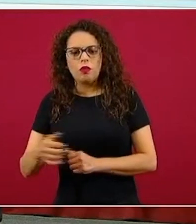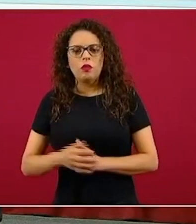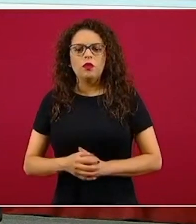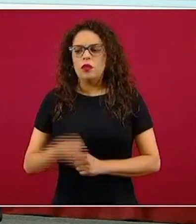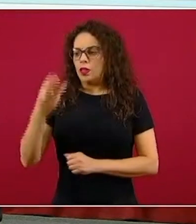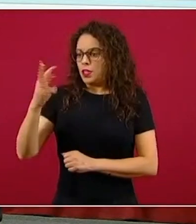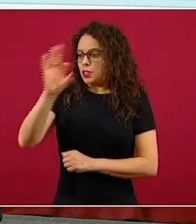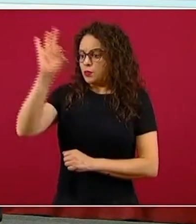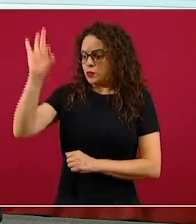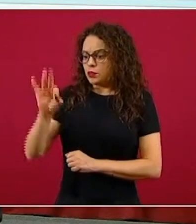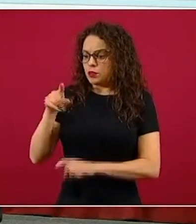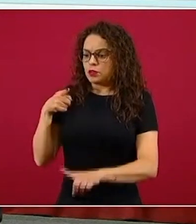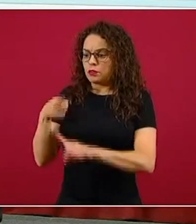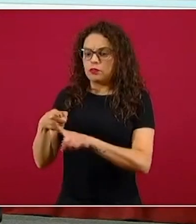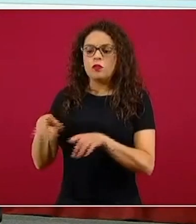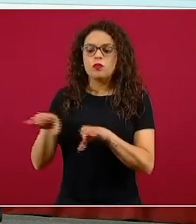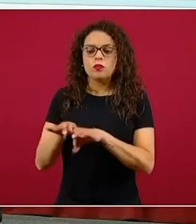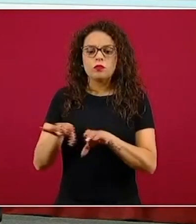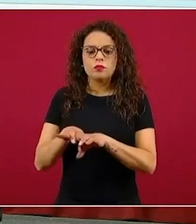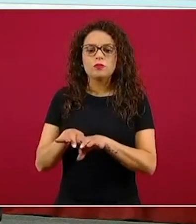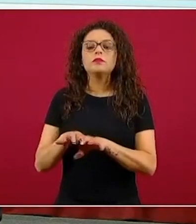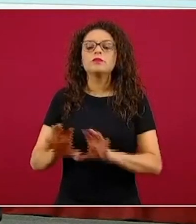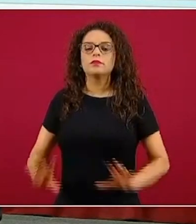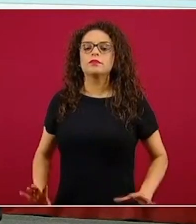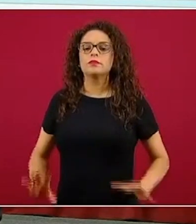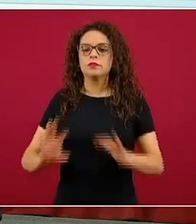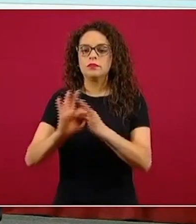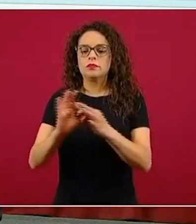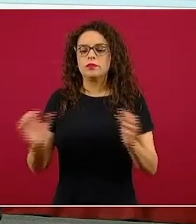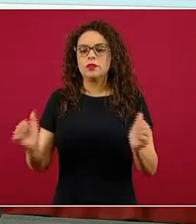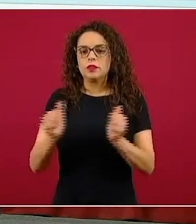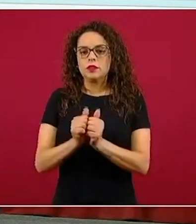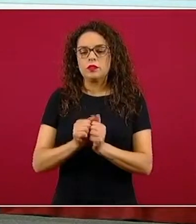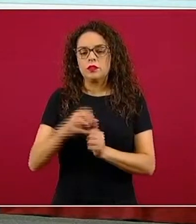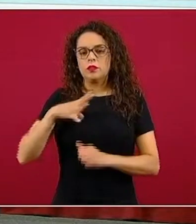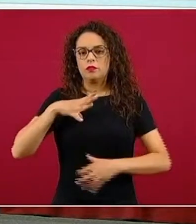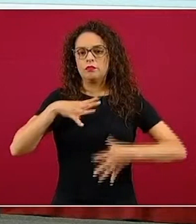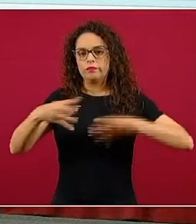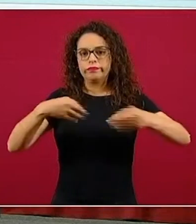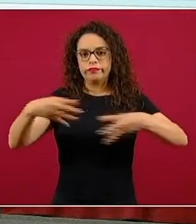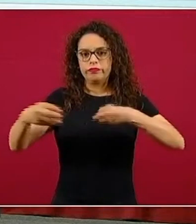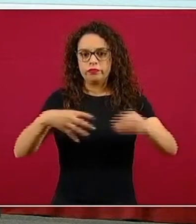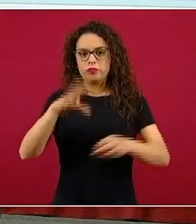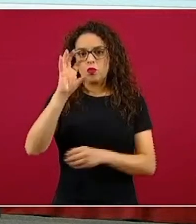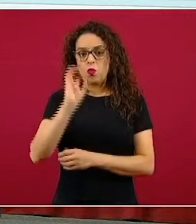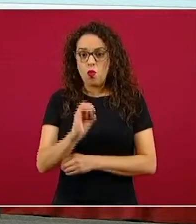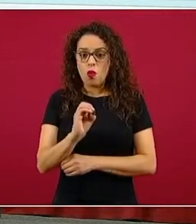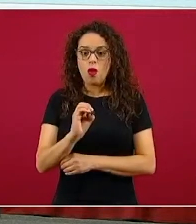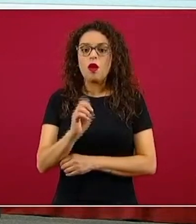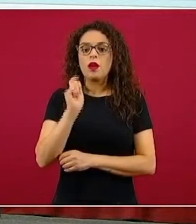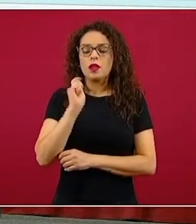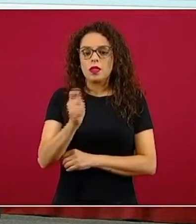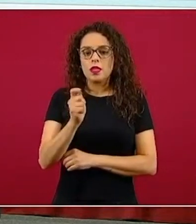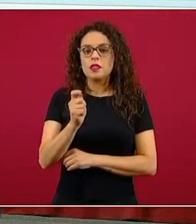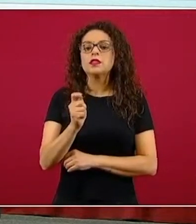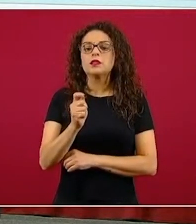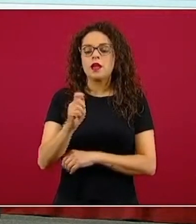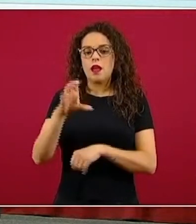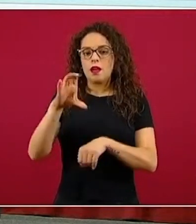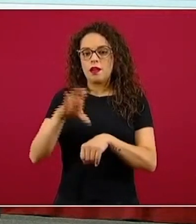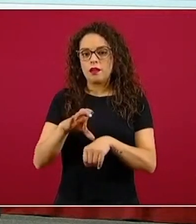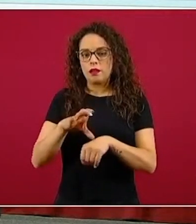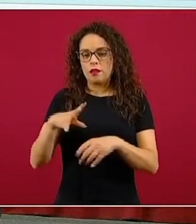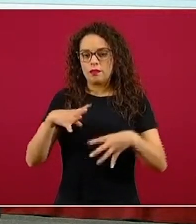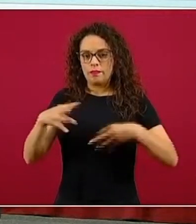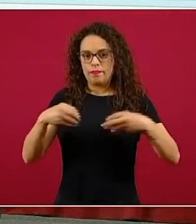3 por ciento a través de lo que sería la asociación epidemiológica o la dictaminación clínico-epidemiológica que se